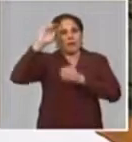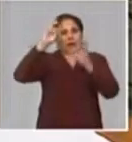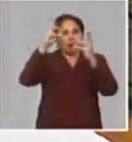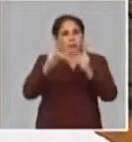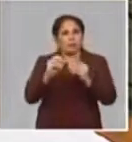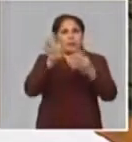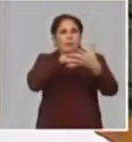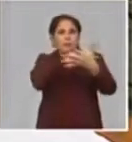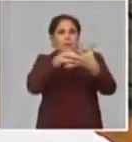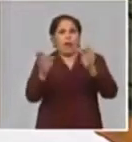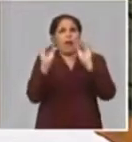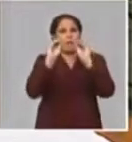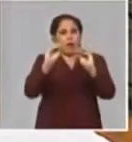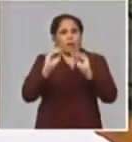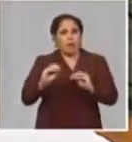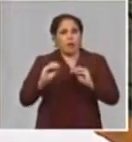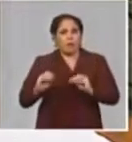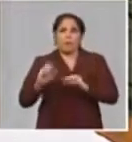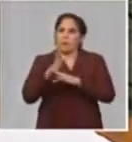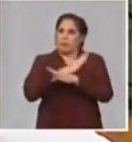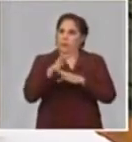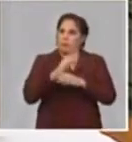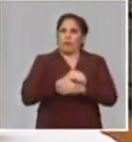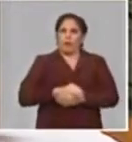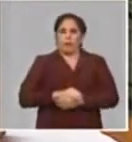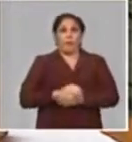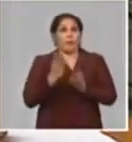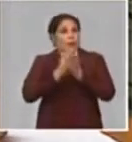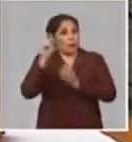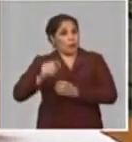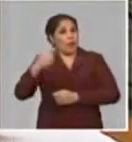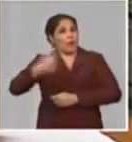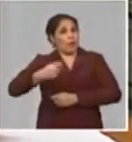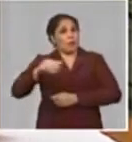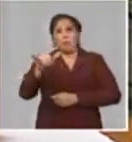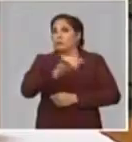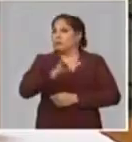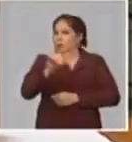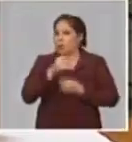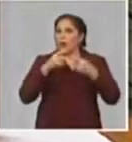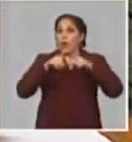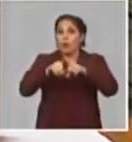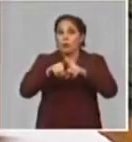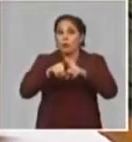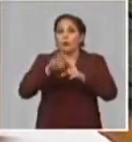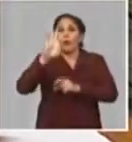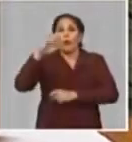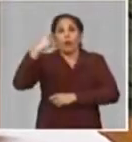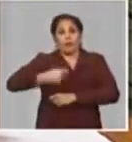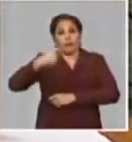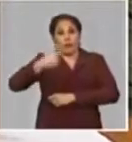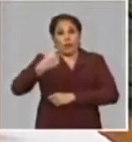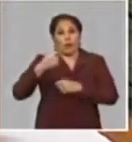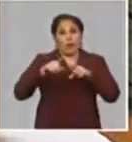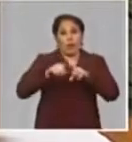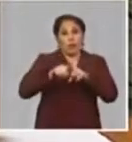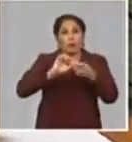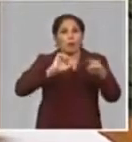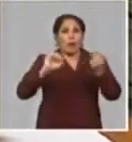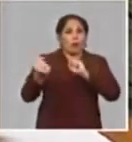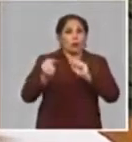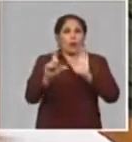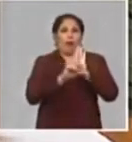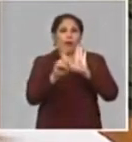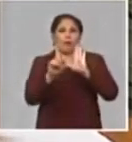medidas que se están tomando. Y también tenemos estudiantes de derecho que están unidos con la Fiscalía General de la República en el control de la